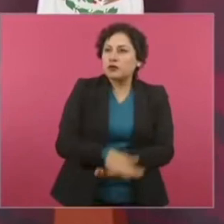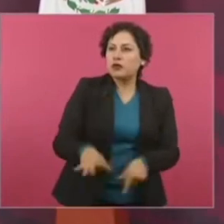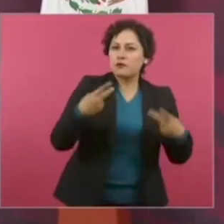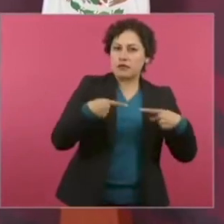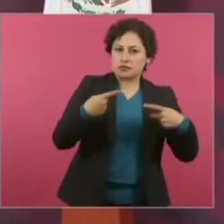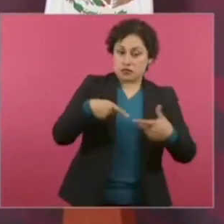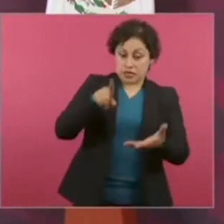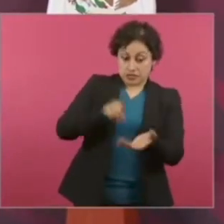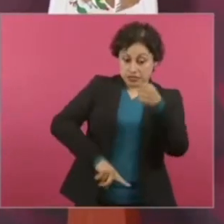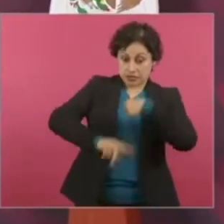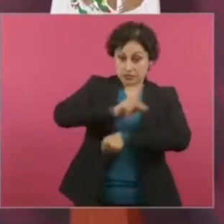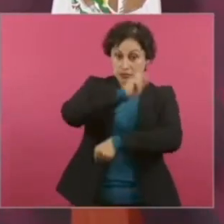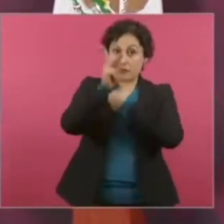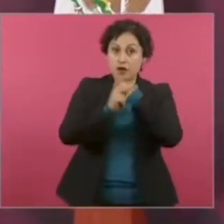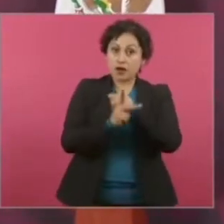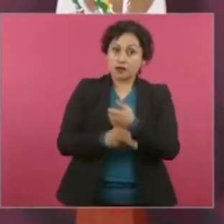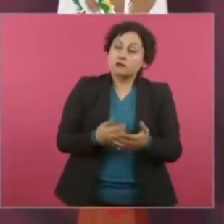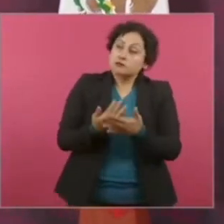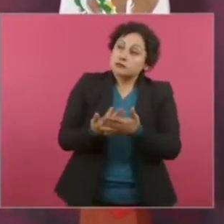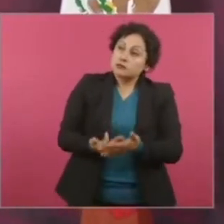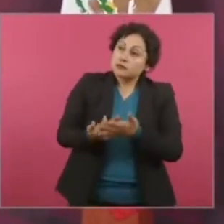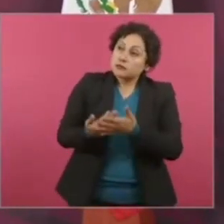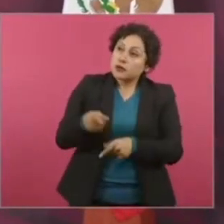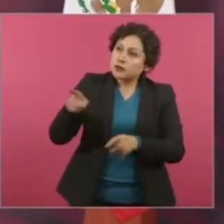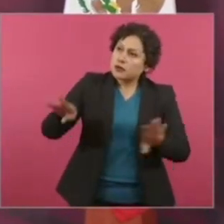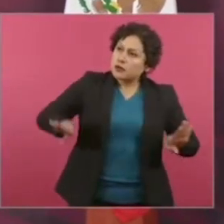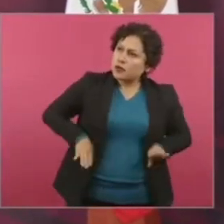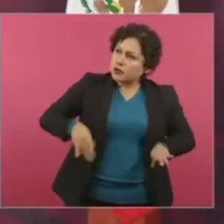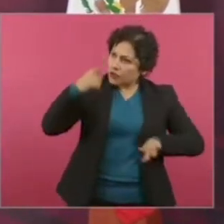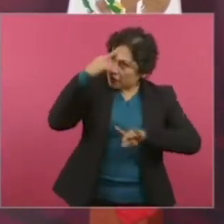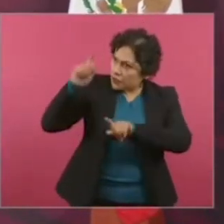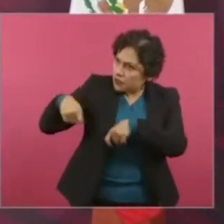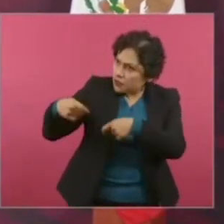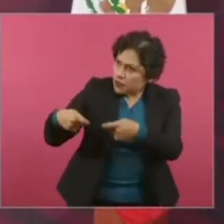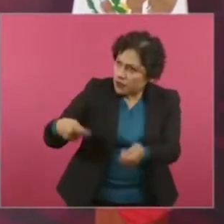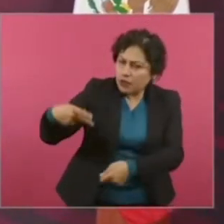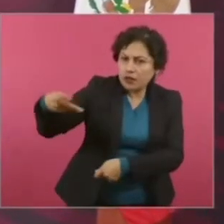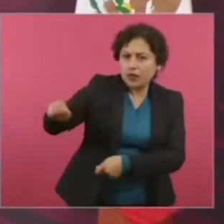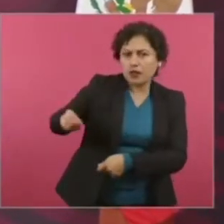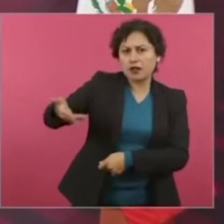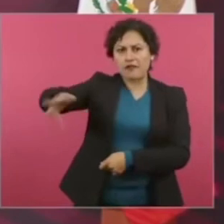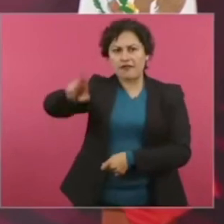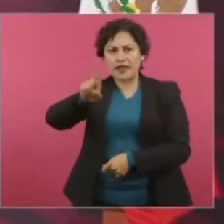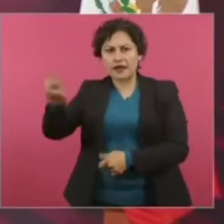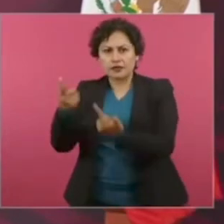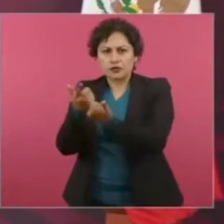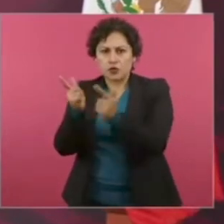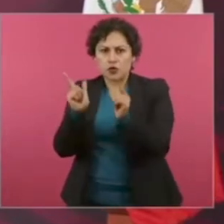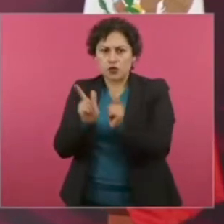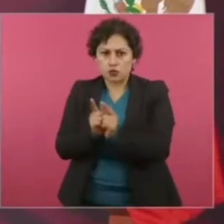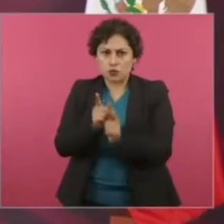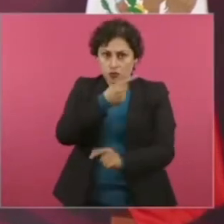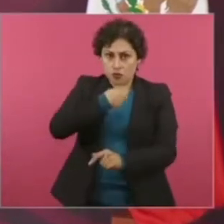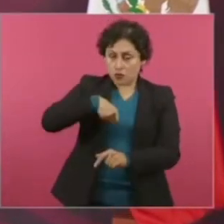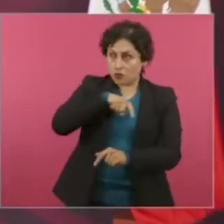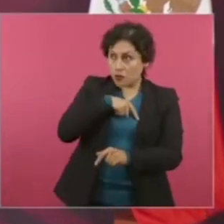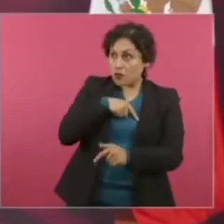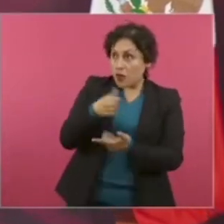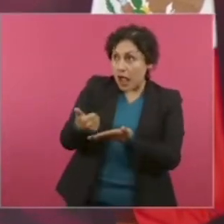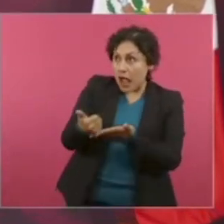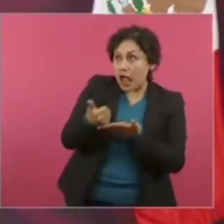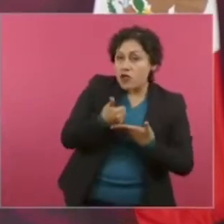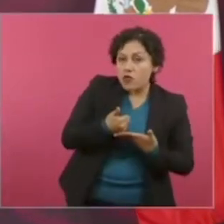derecha se van a beneficiar, los de abajo, los pobres, los